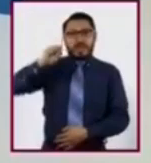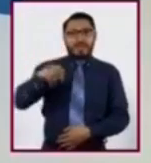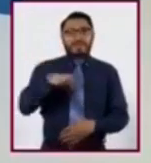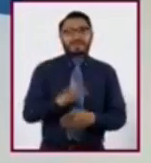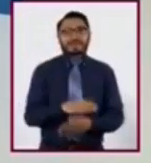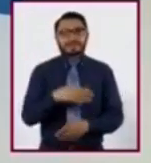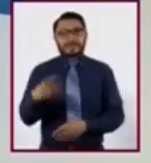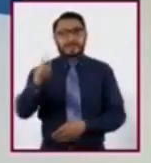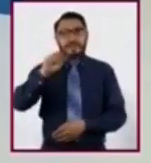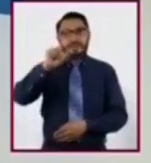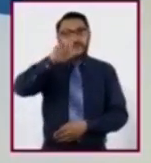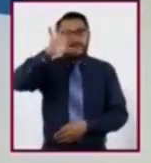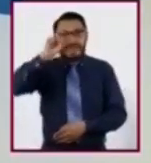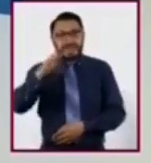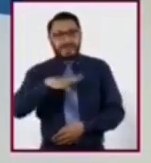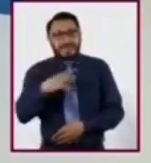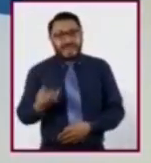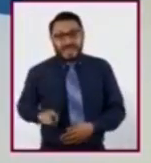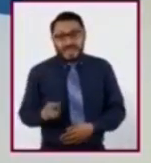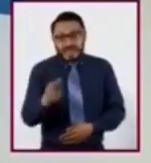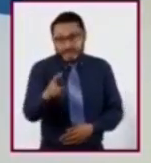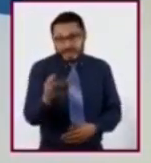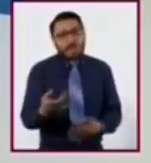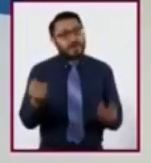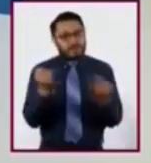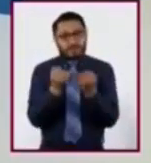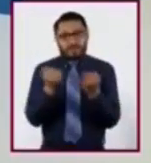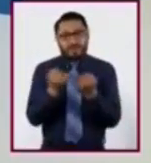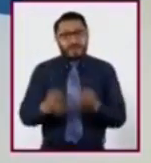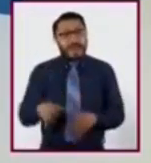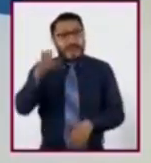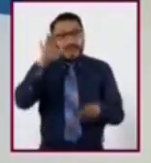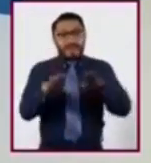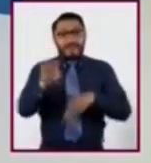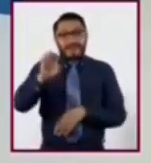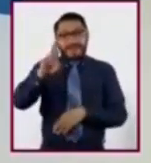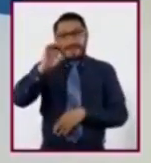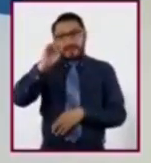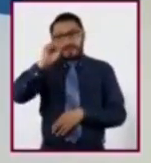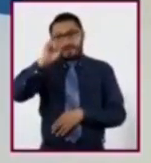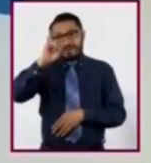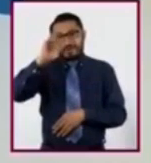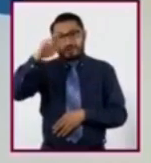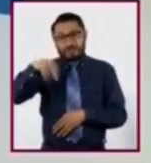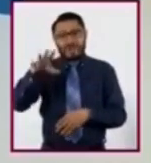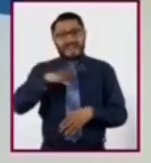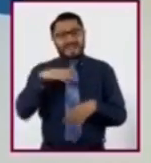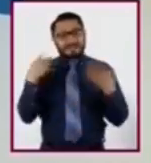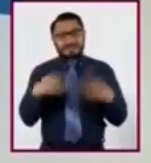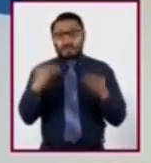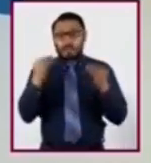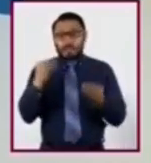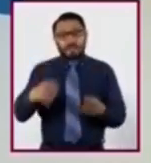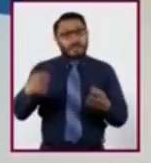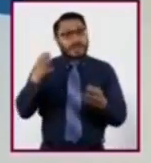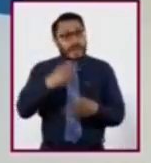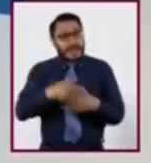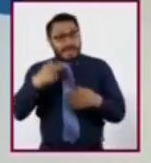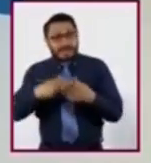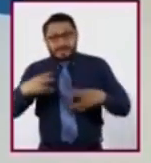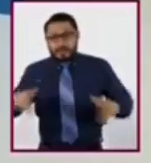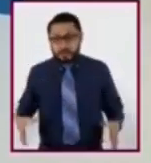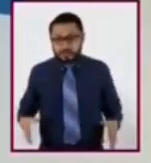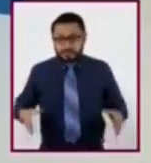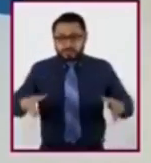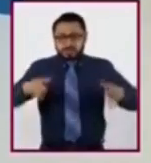ríos que erosionan a la sierra. Y en algunos casos, la erosión es tal que se han formado cañones. Definitivamente,